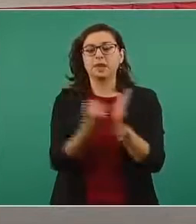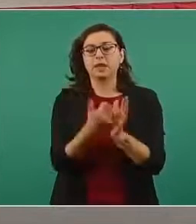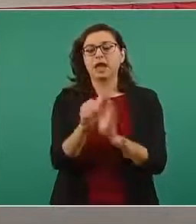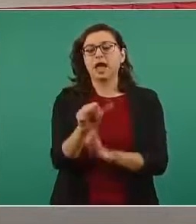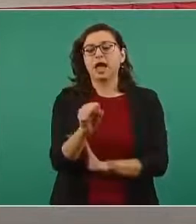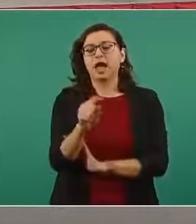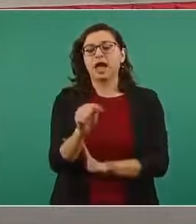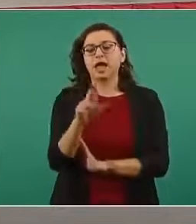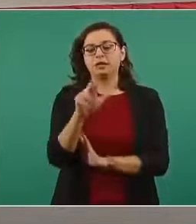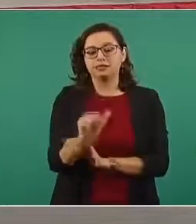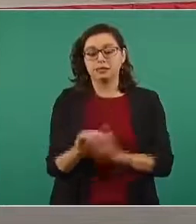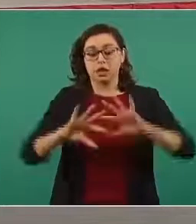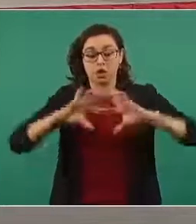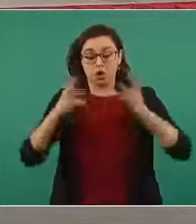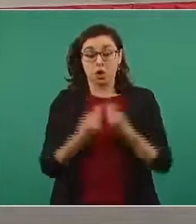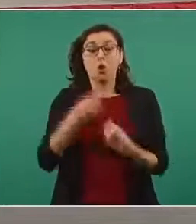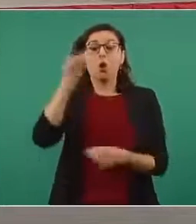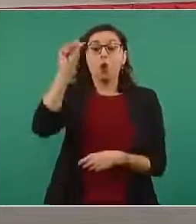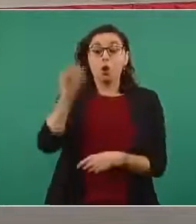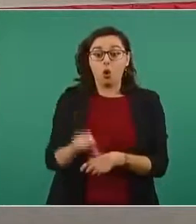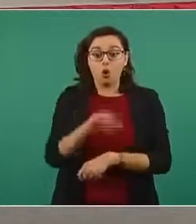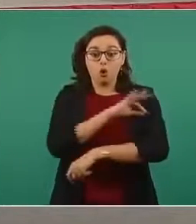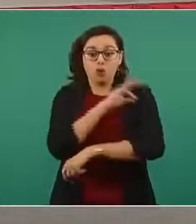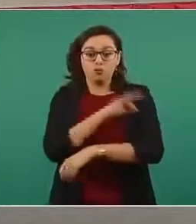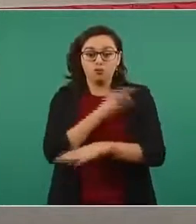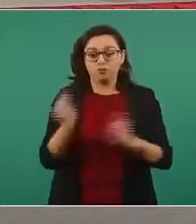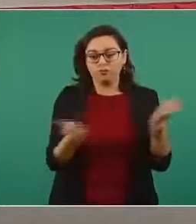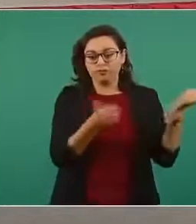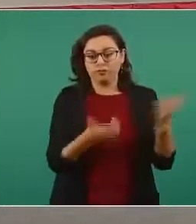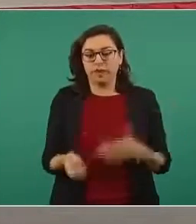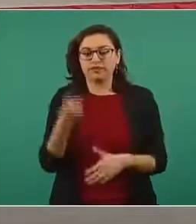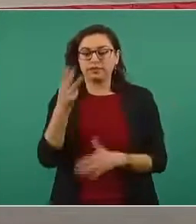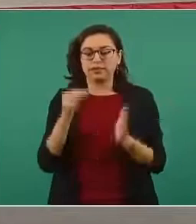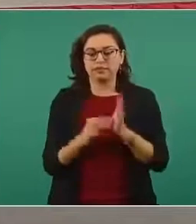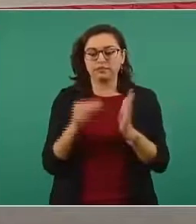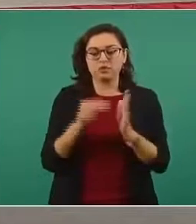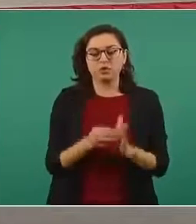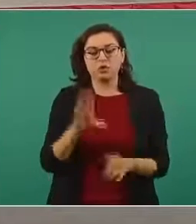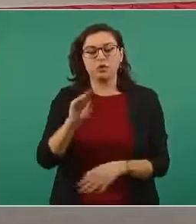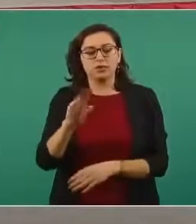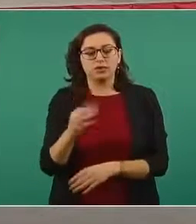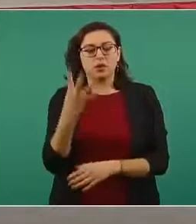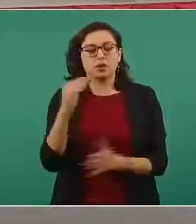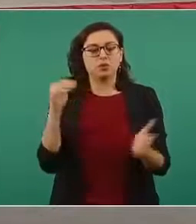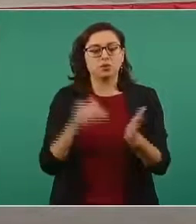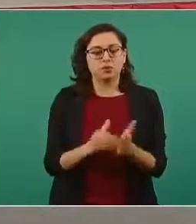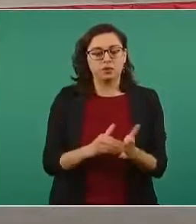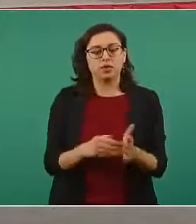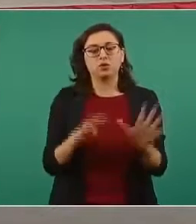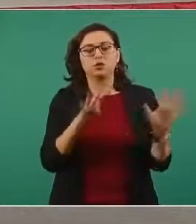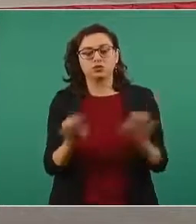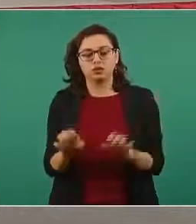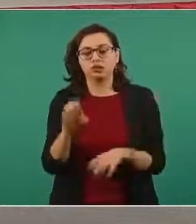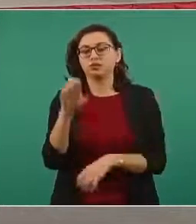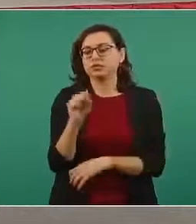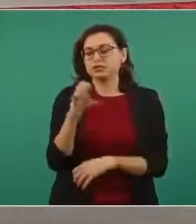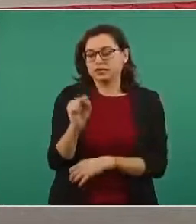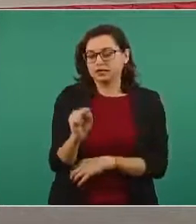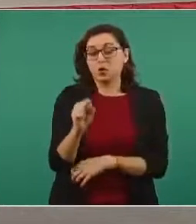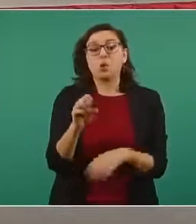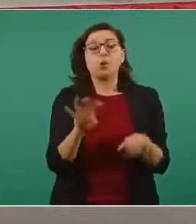dando un total el día de hoy de 3.094.460 dosis.